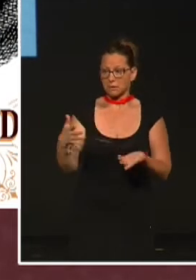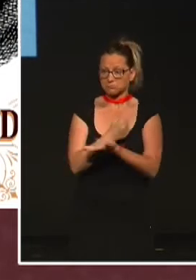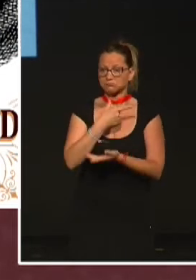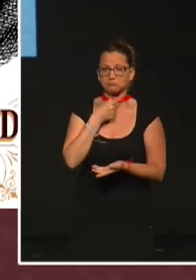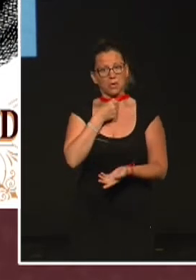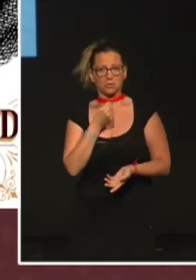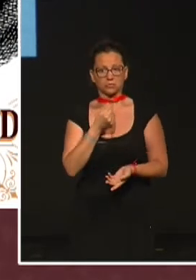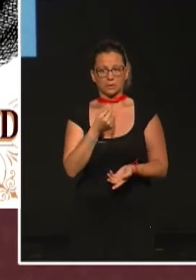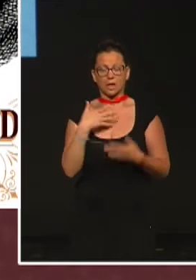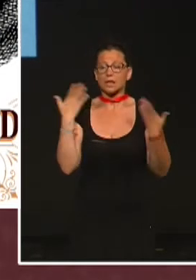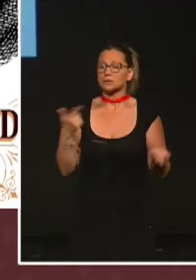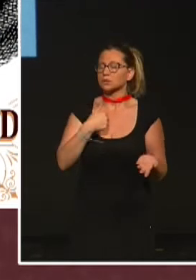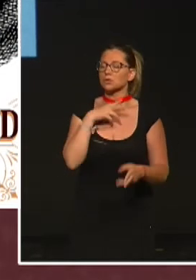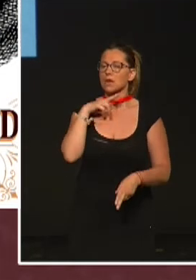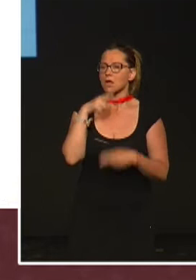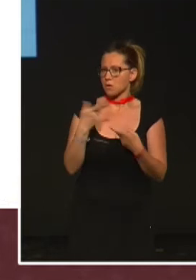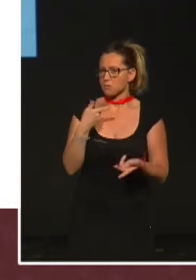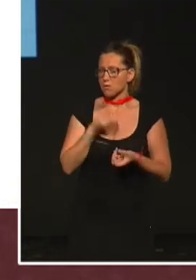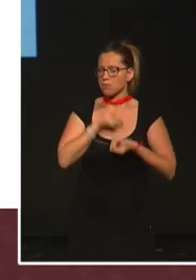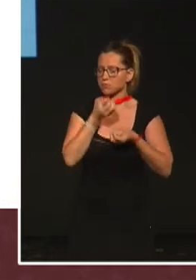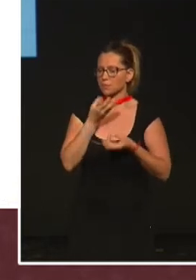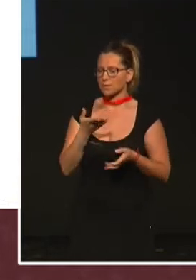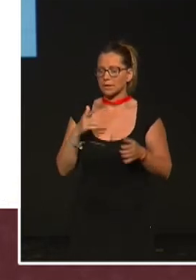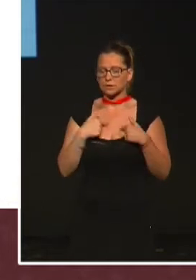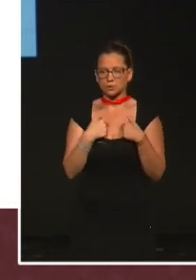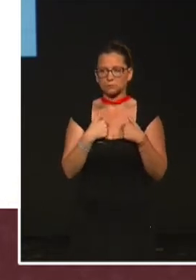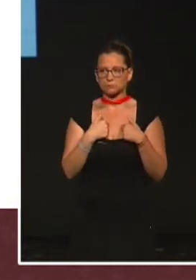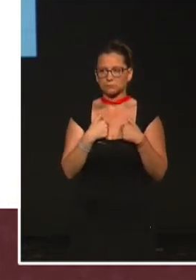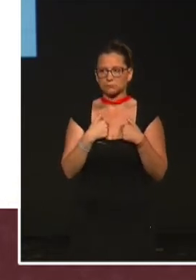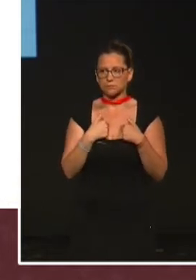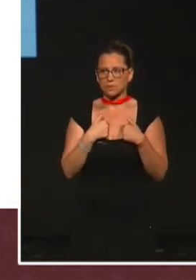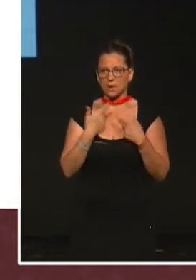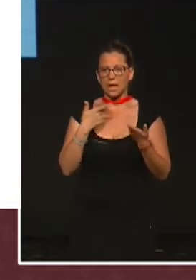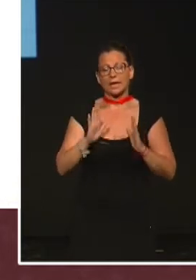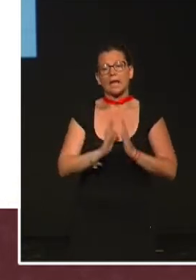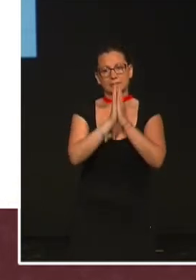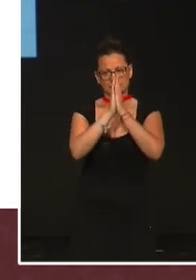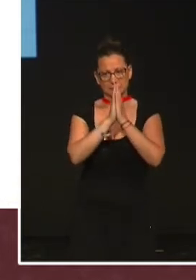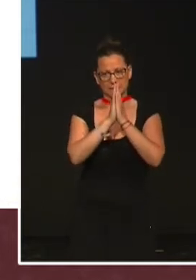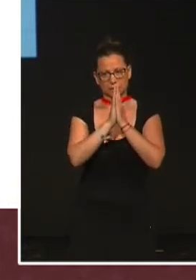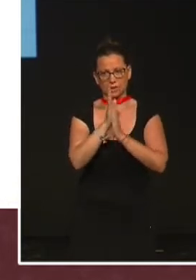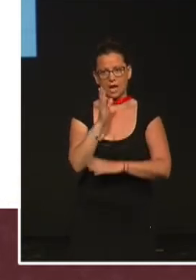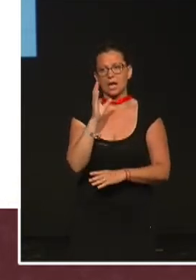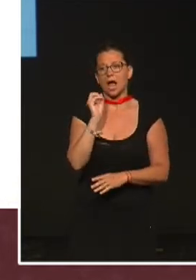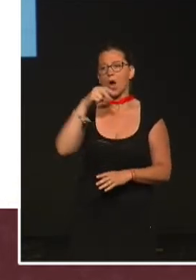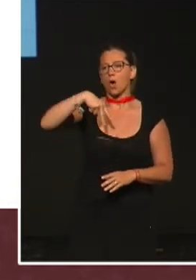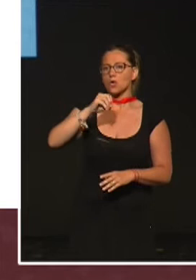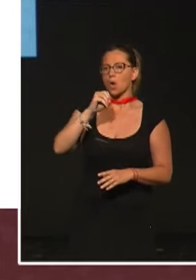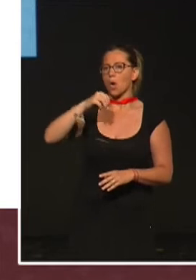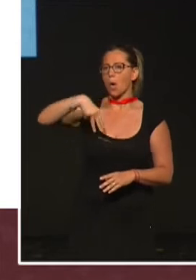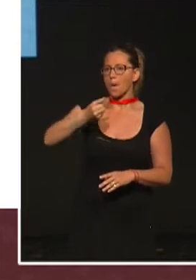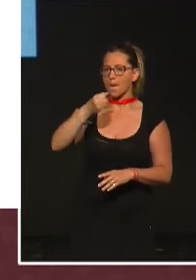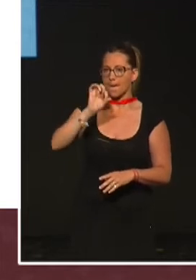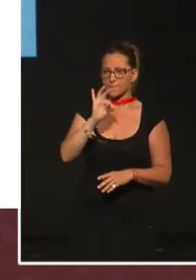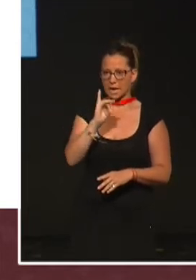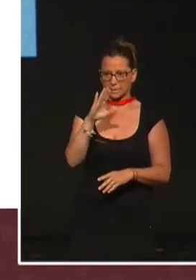eso voy a hablar yo, de nombres. Me vais a permitir que me detengan el Santoral, en la onomástica celebrada cada 4 de